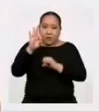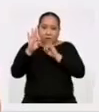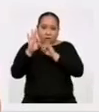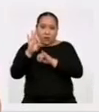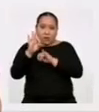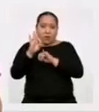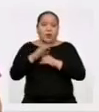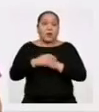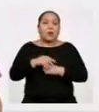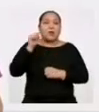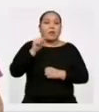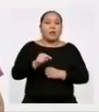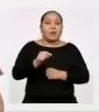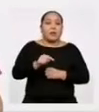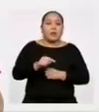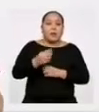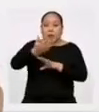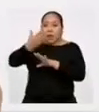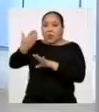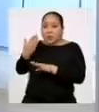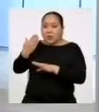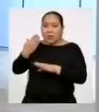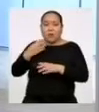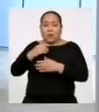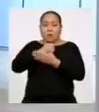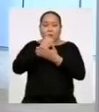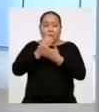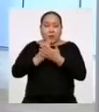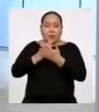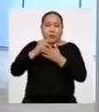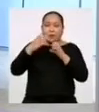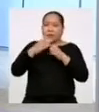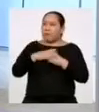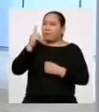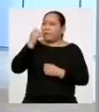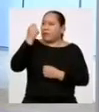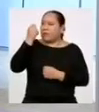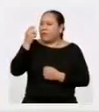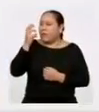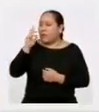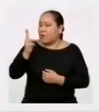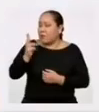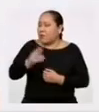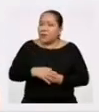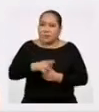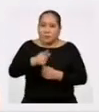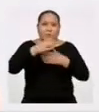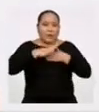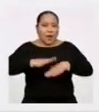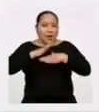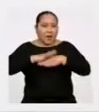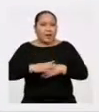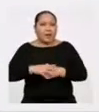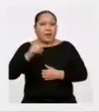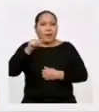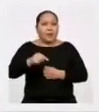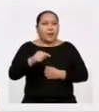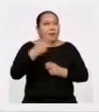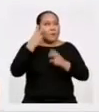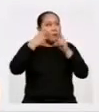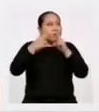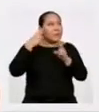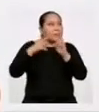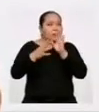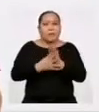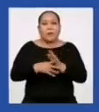acumulada del anterior intervalo de clase No llego a entender bien, profe No te preocupes Acá vas a